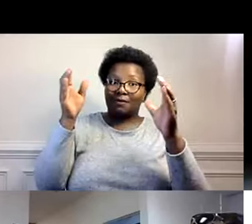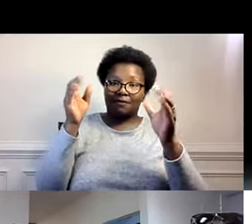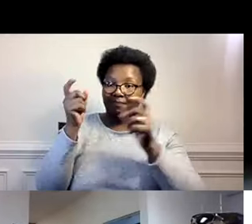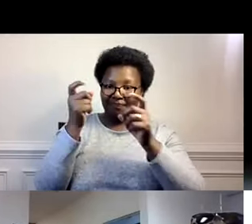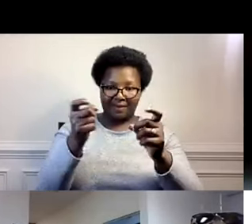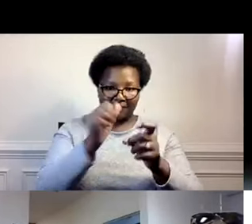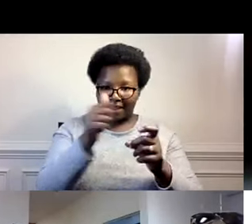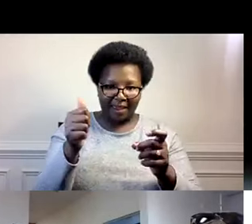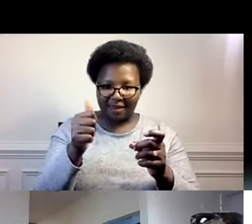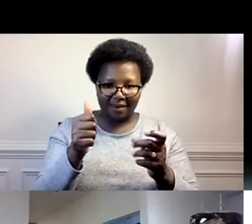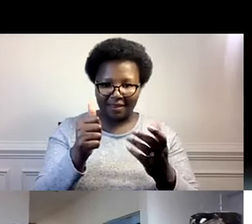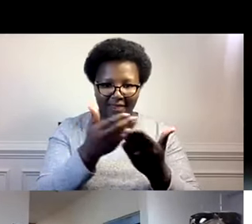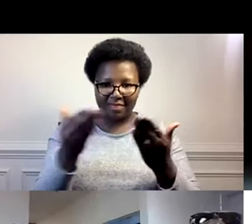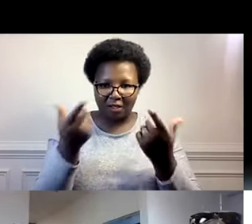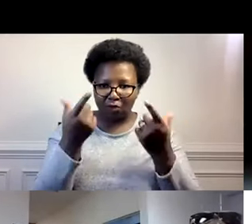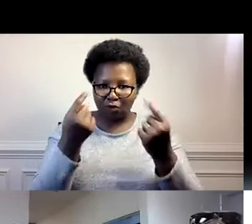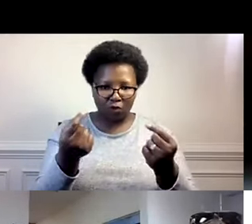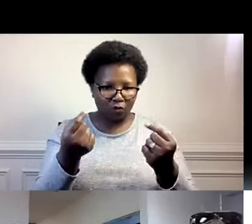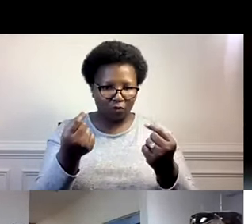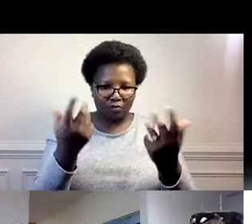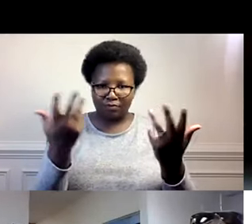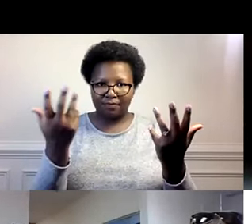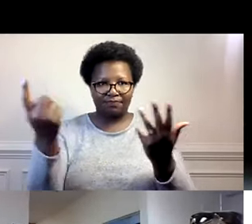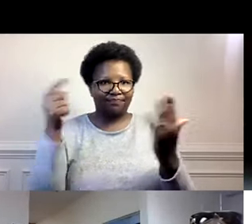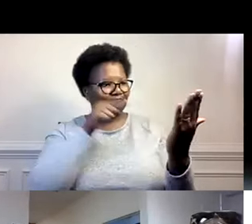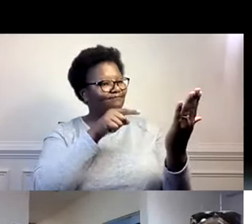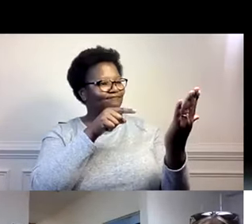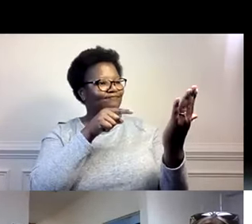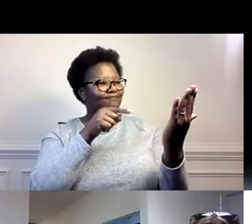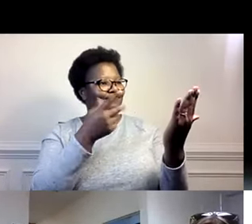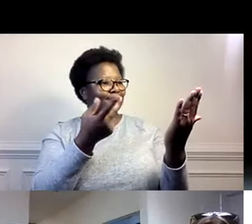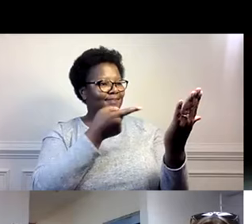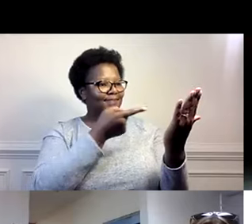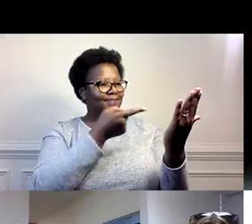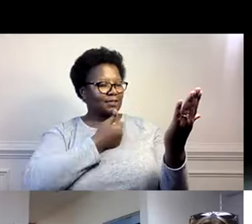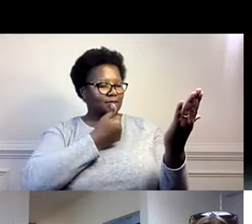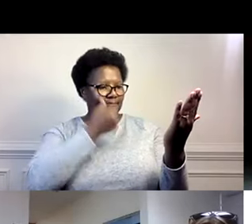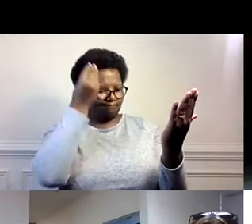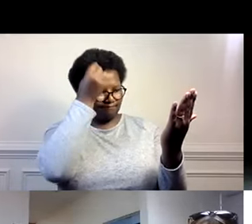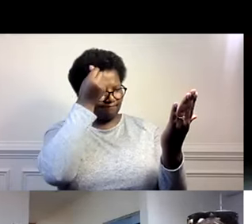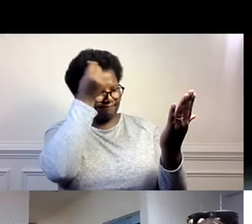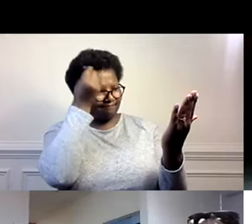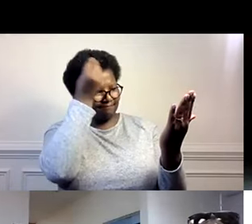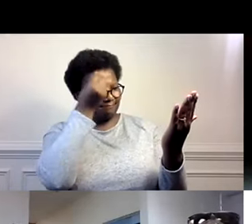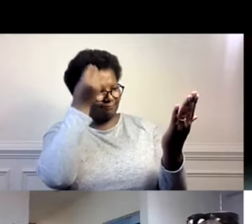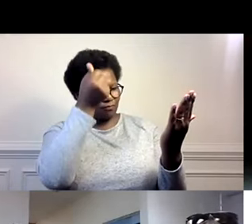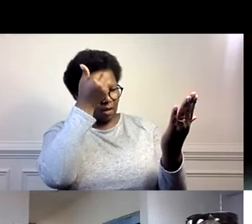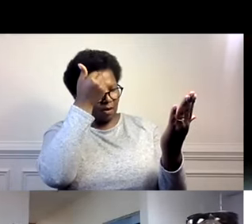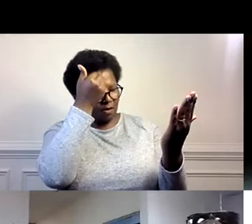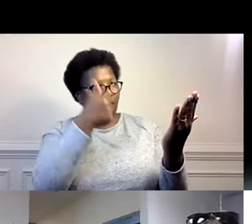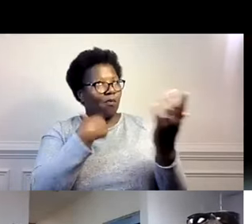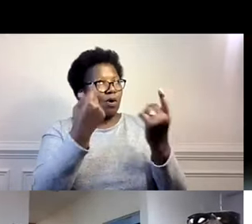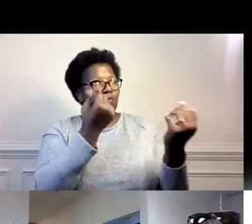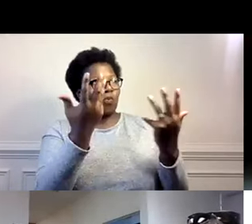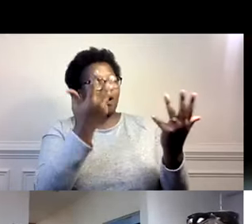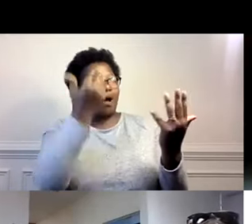artesanía. Artesanía. Uno le puede darle una bolsa con cositas. Y ella lo saca en su mente. Empieza